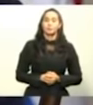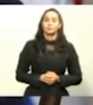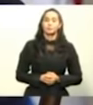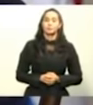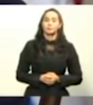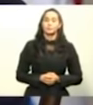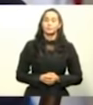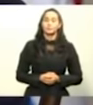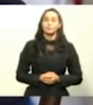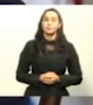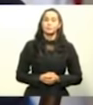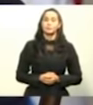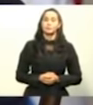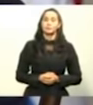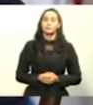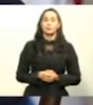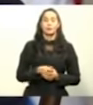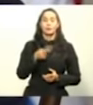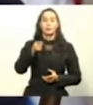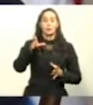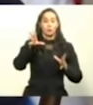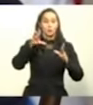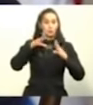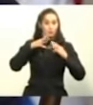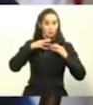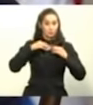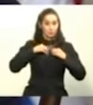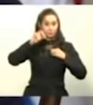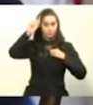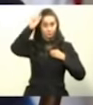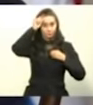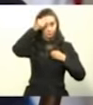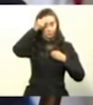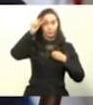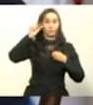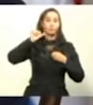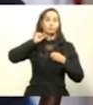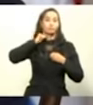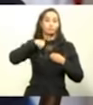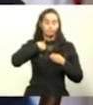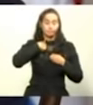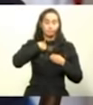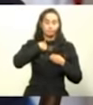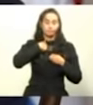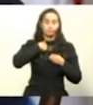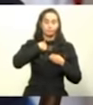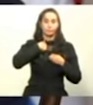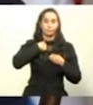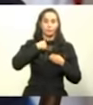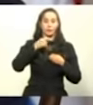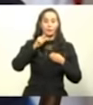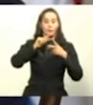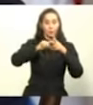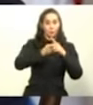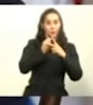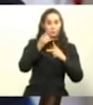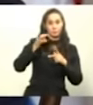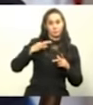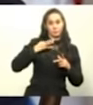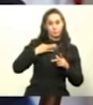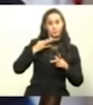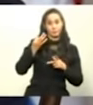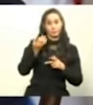decirte que nosotros asumimos el gobierno en agosto. Y desde febrero de este año